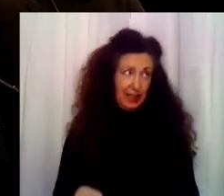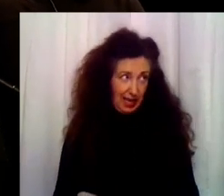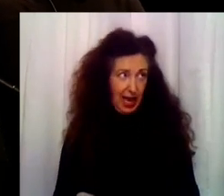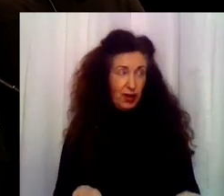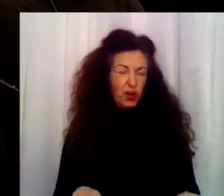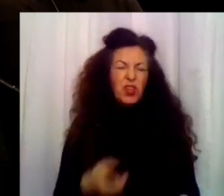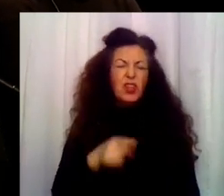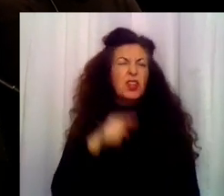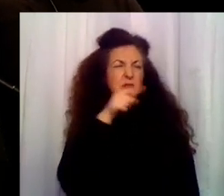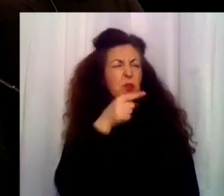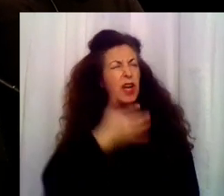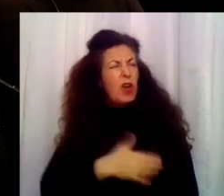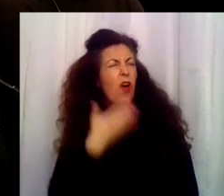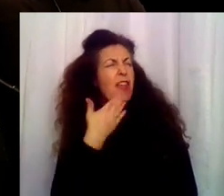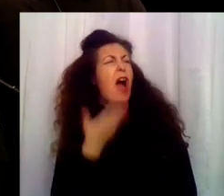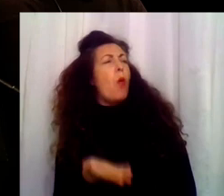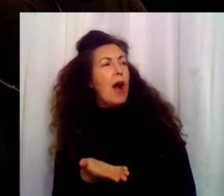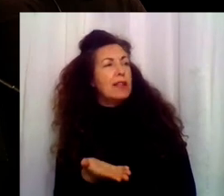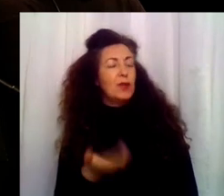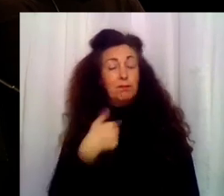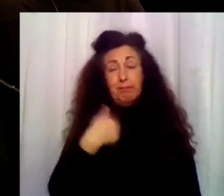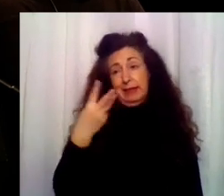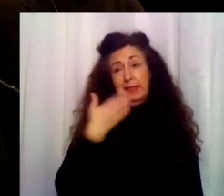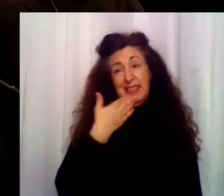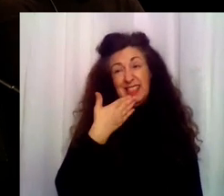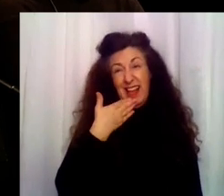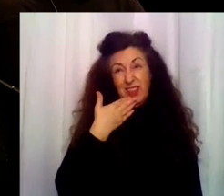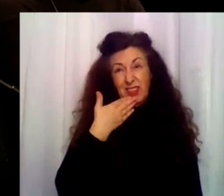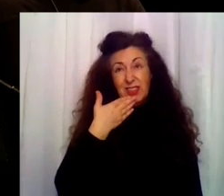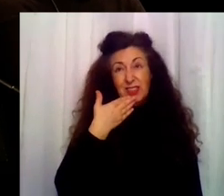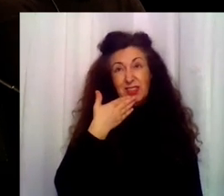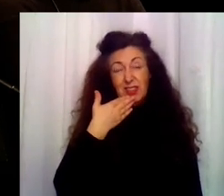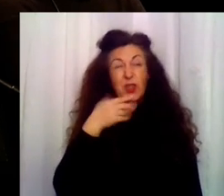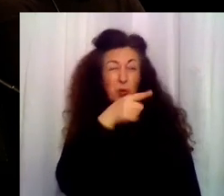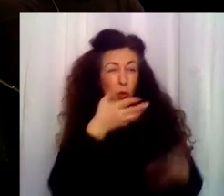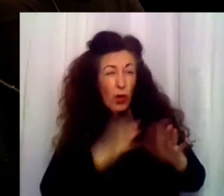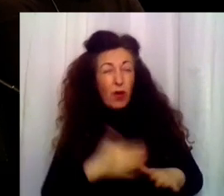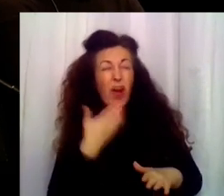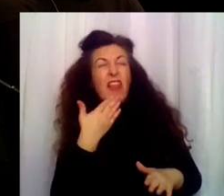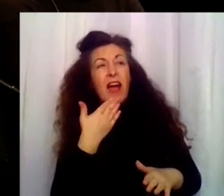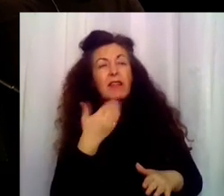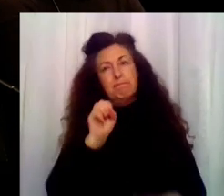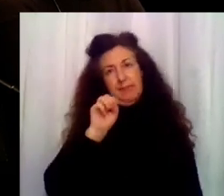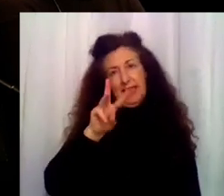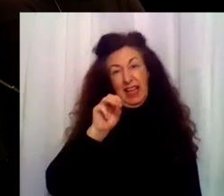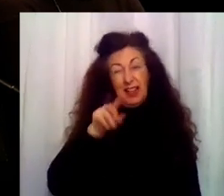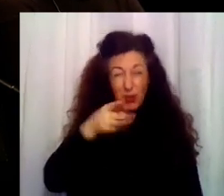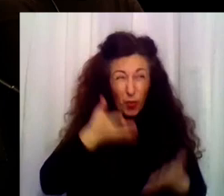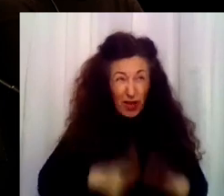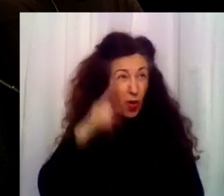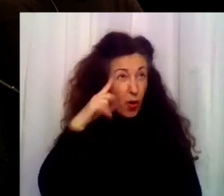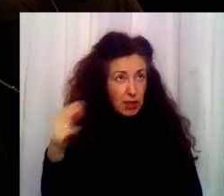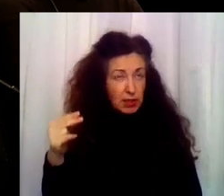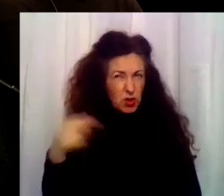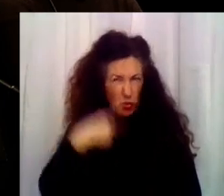Tres añicos. El tuyo tiene doce, ¿no? Trece. Bueno, eso, trece. Y es un muchacho muy listo por lo que se ve. ¿Lo sabes todo?